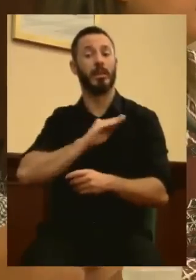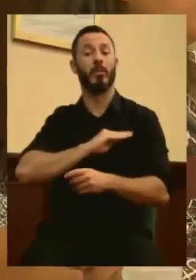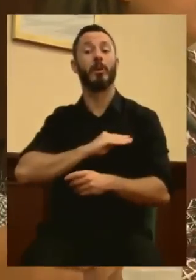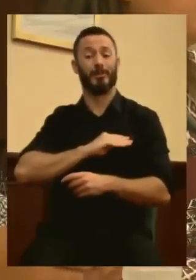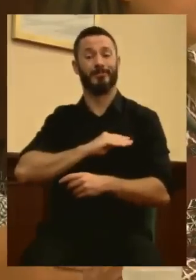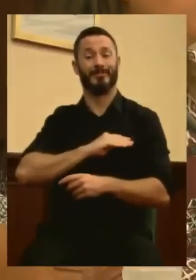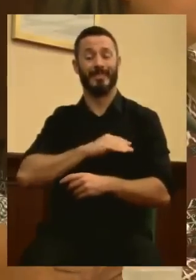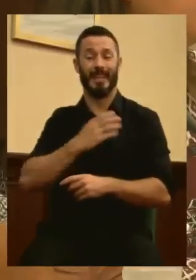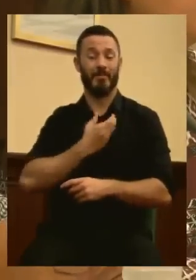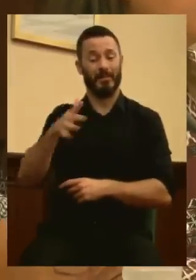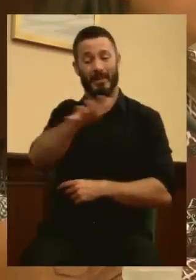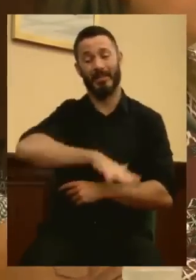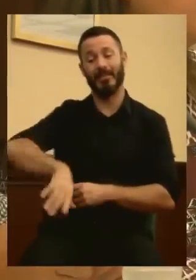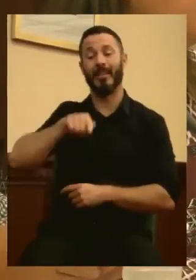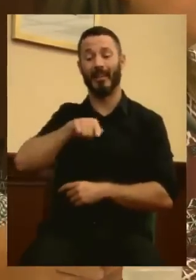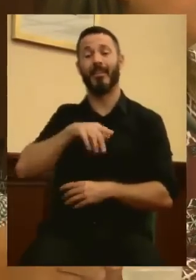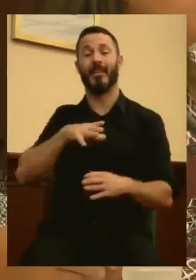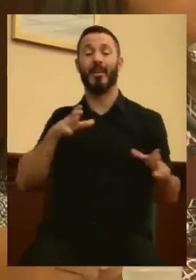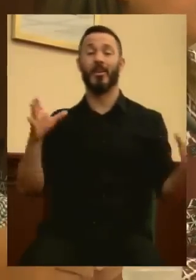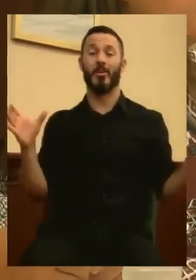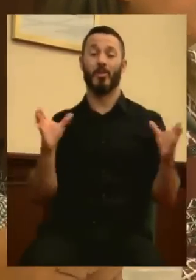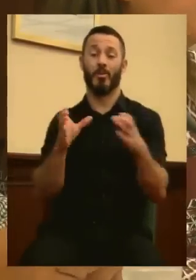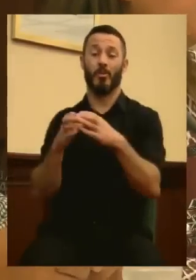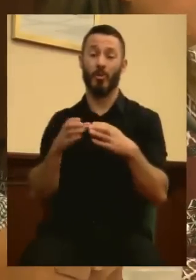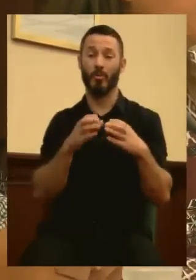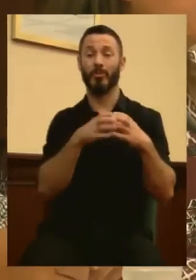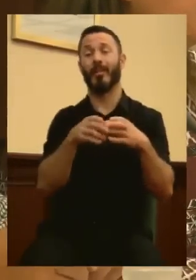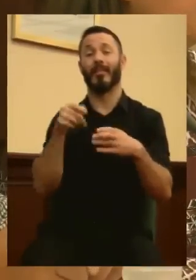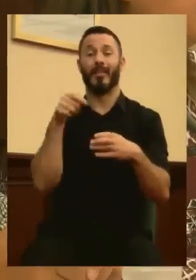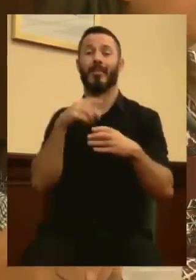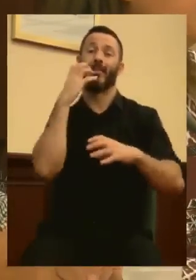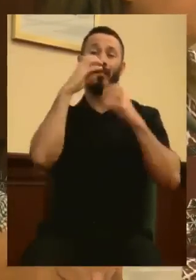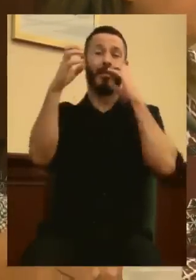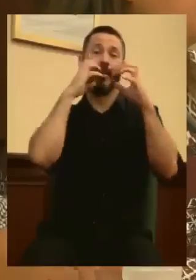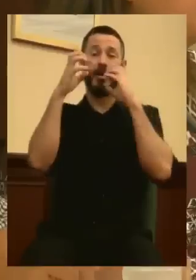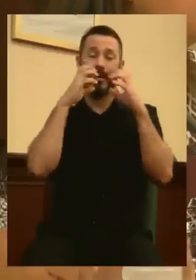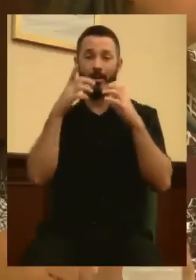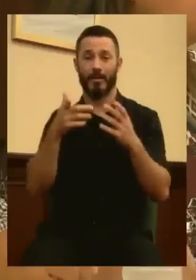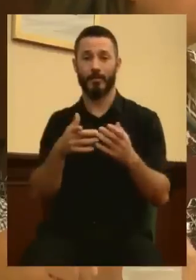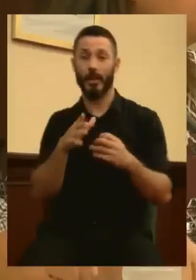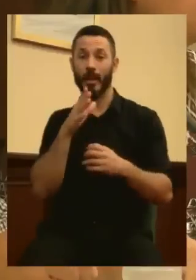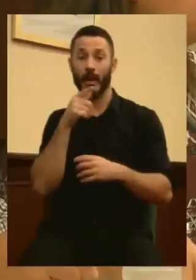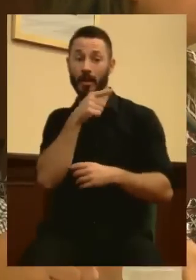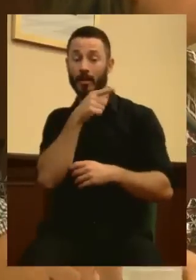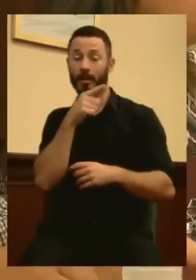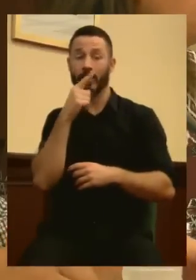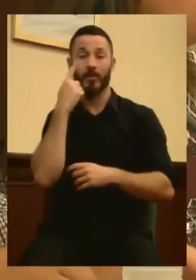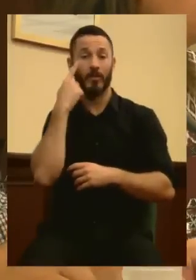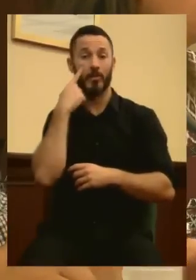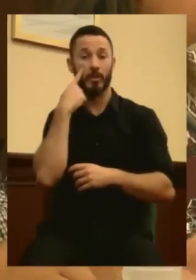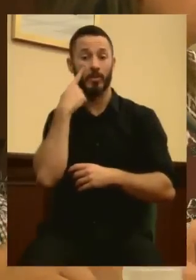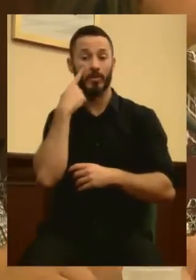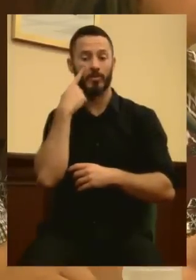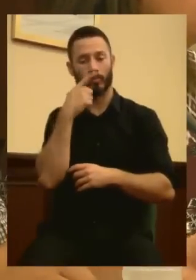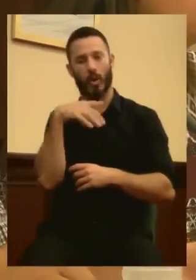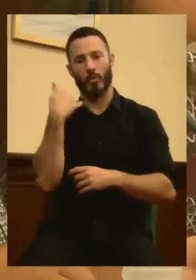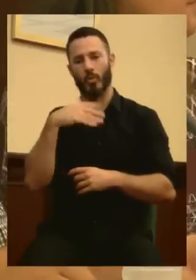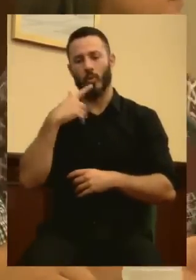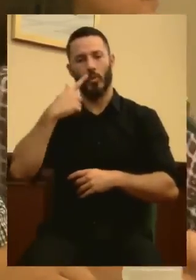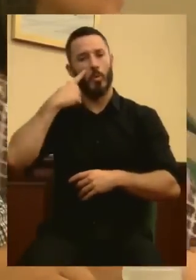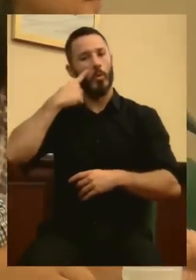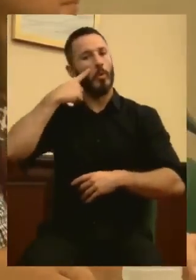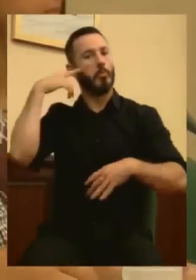Muchos colectivos ciudadanos llevaron sus reivindicaciones. Aquí vemos a un grupo de peligrosas violentas